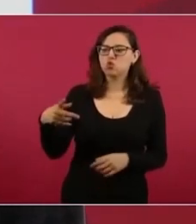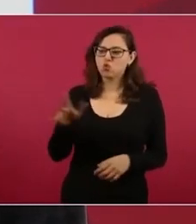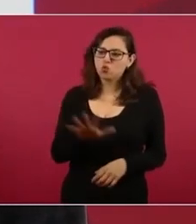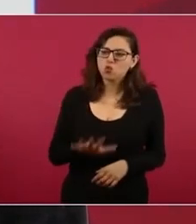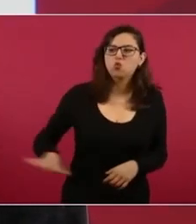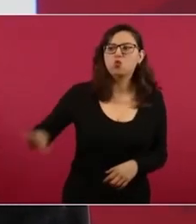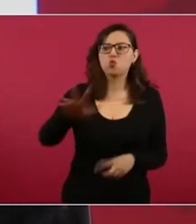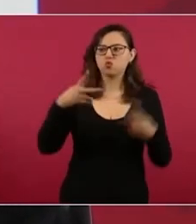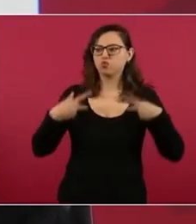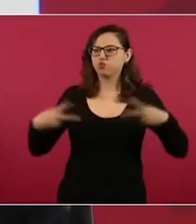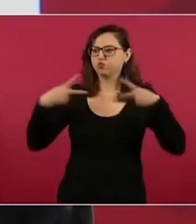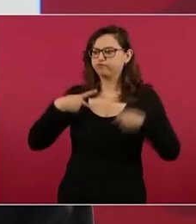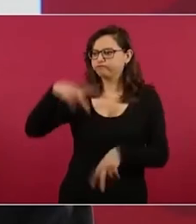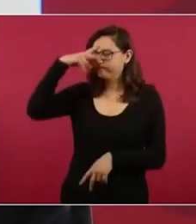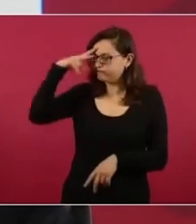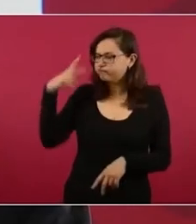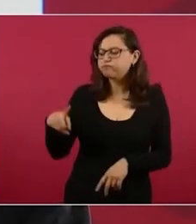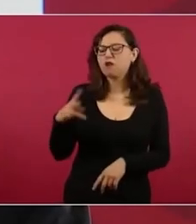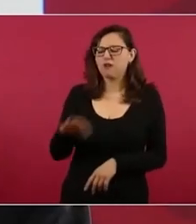confiar en el pueblo